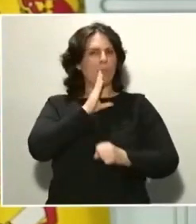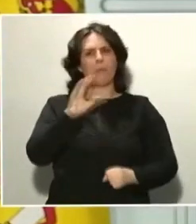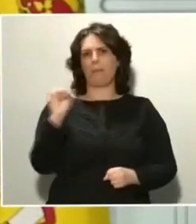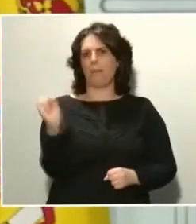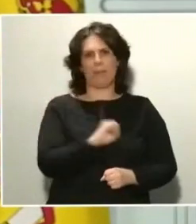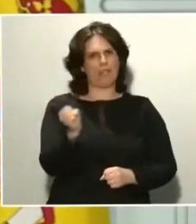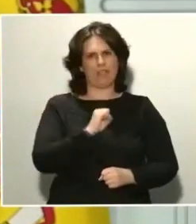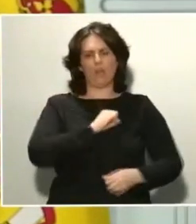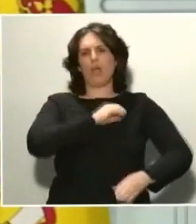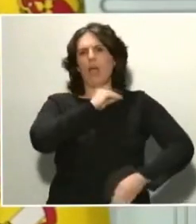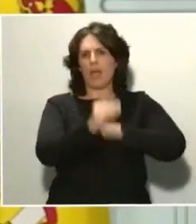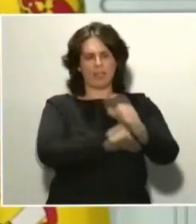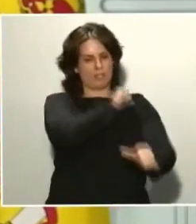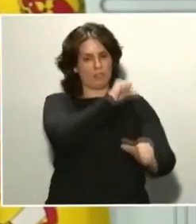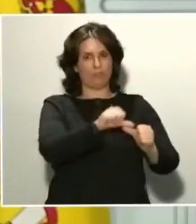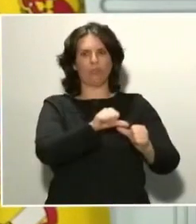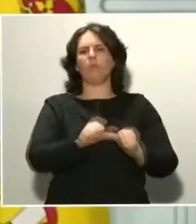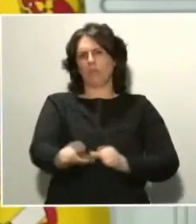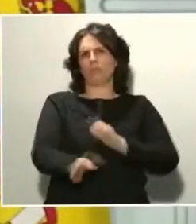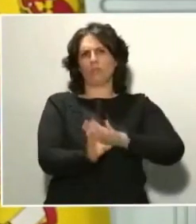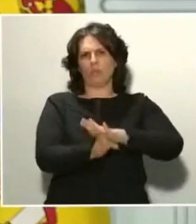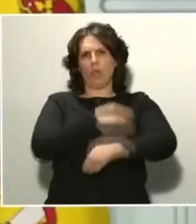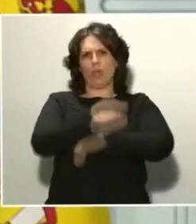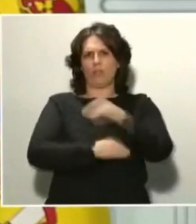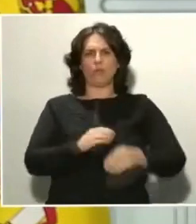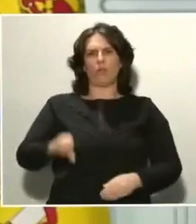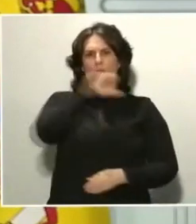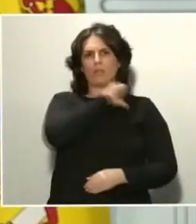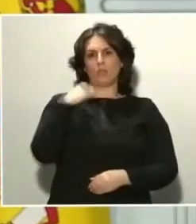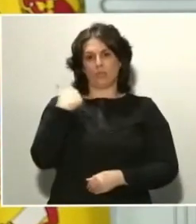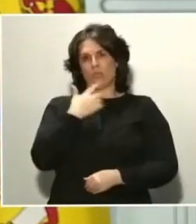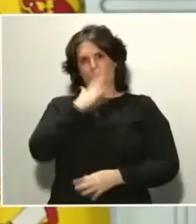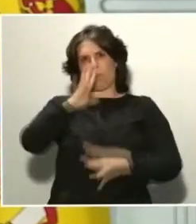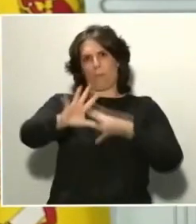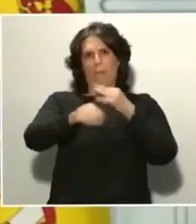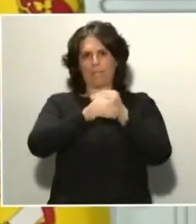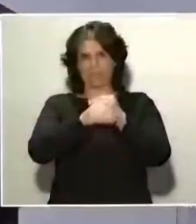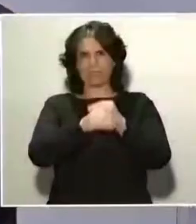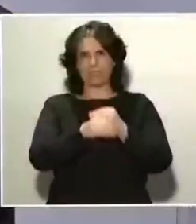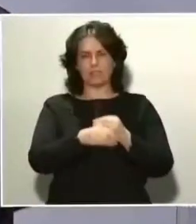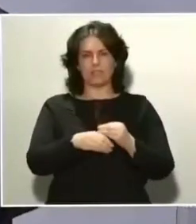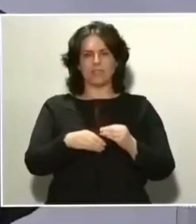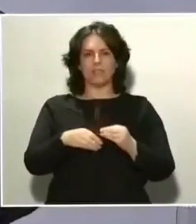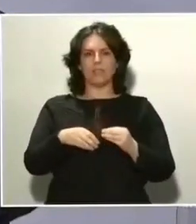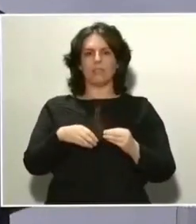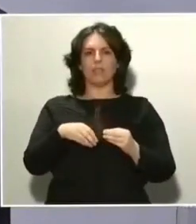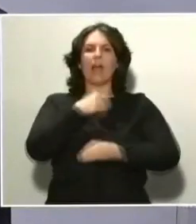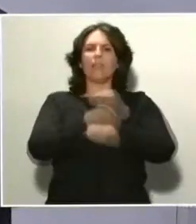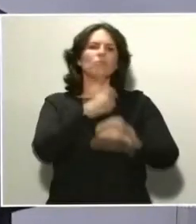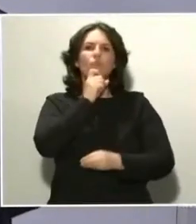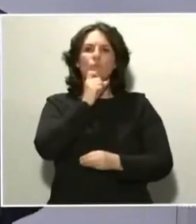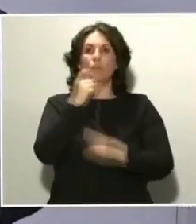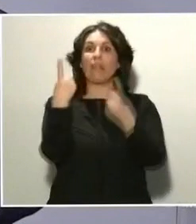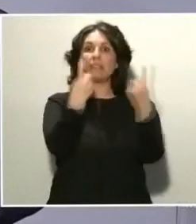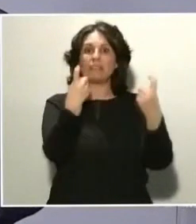siguen haciendo las comunidades autónomas. Y lo complementamos poniendo a su disposición todo lo que necesiten, para que todos